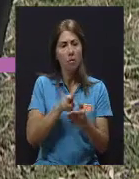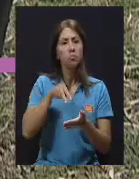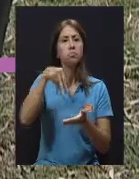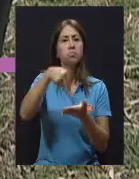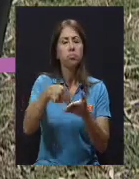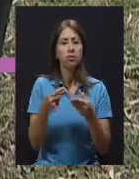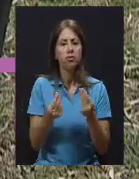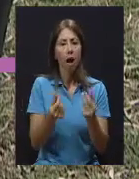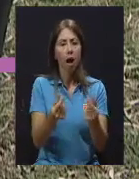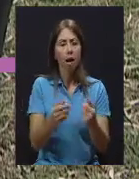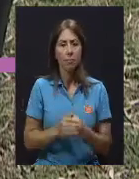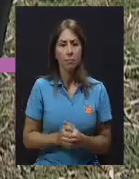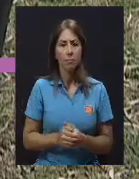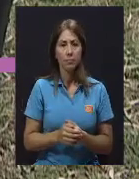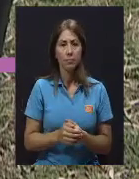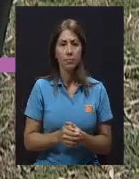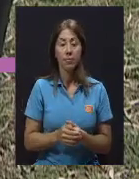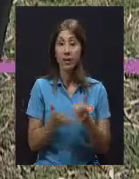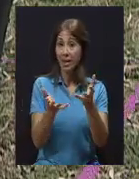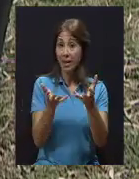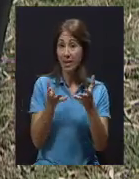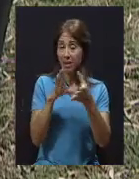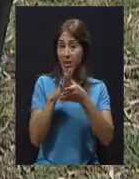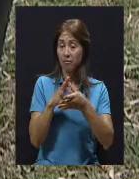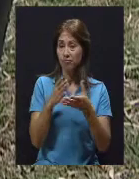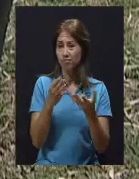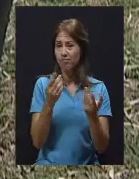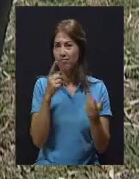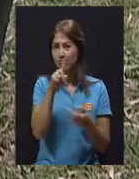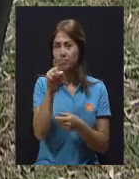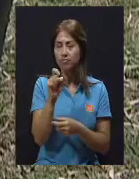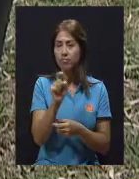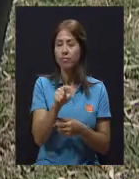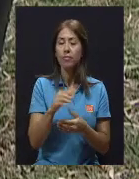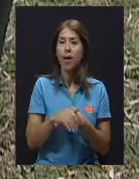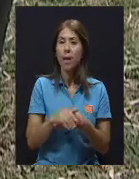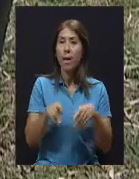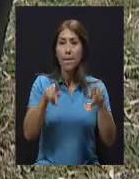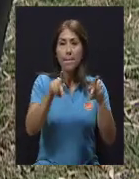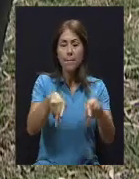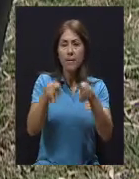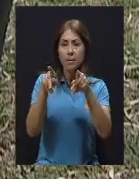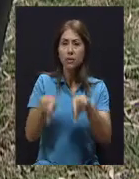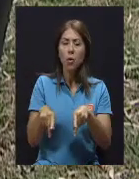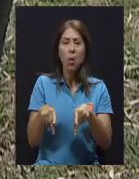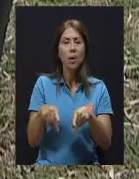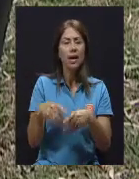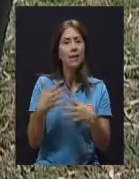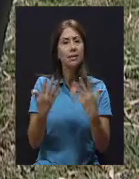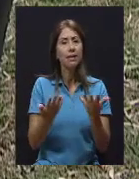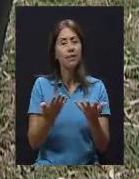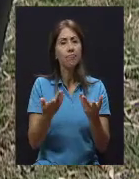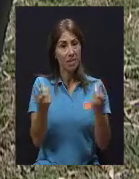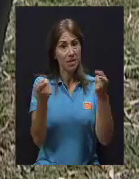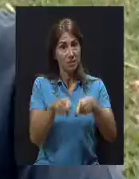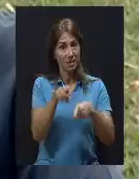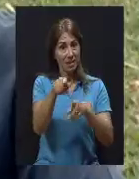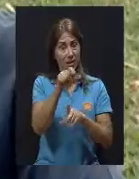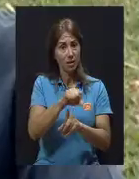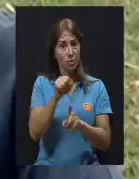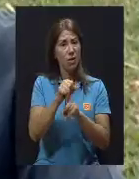Quería preguntarle, tal vez que le comente allá a los televidentes en casa, ¿quiénes son las personas que están más sujetas a sufrir este tipo de